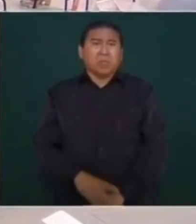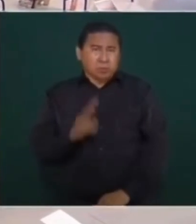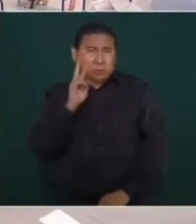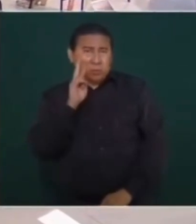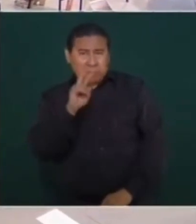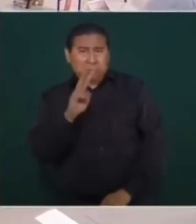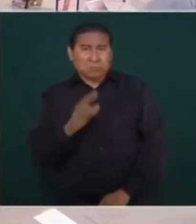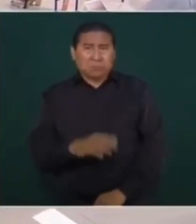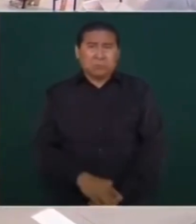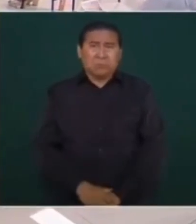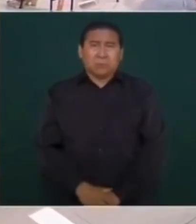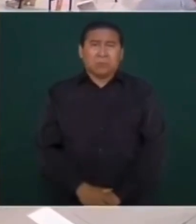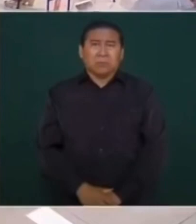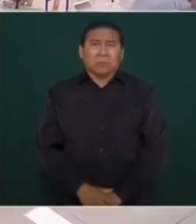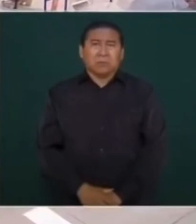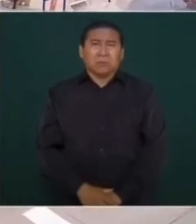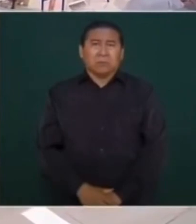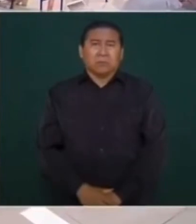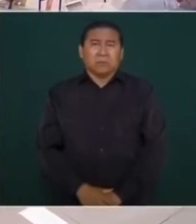visto,